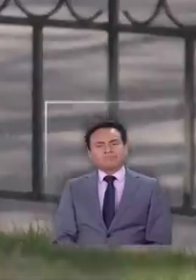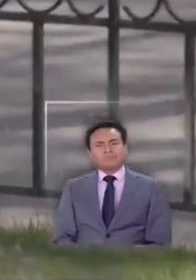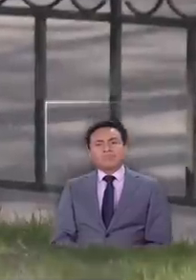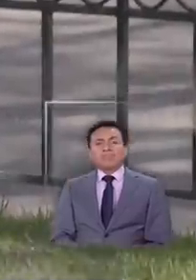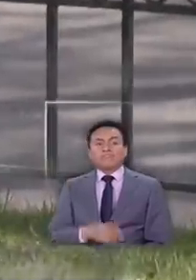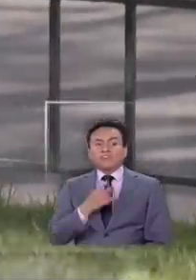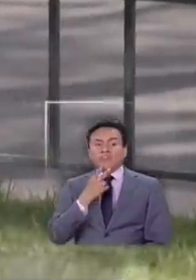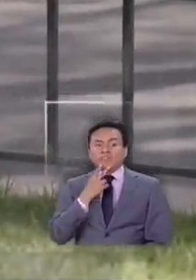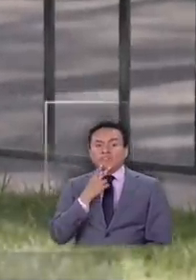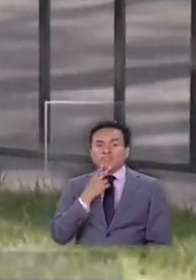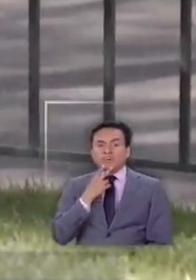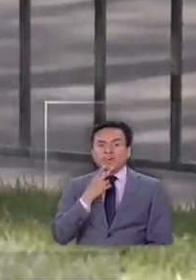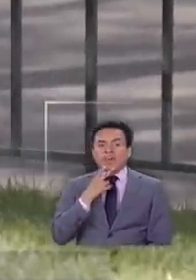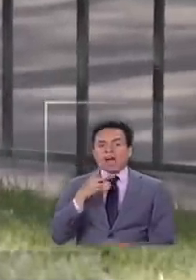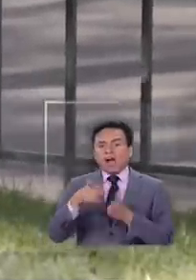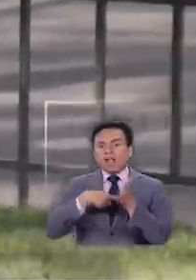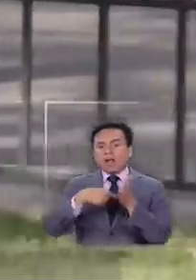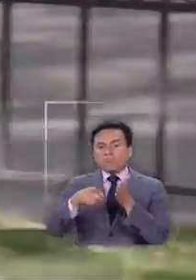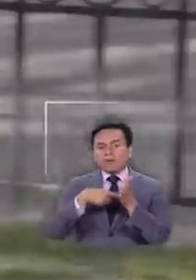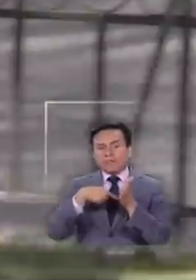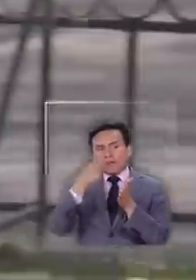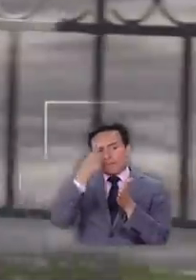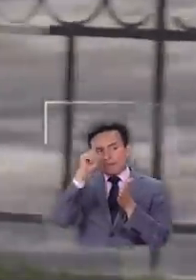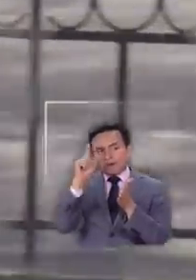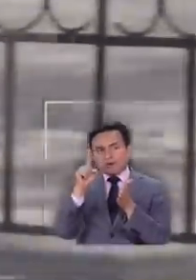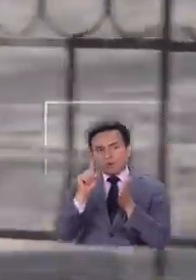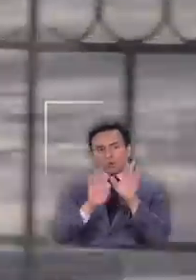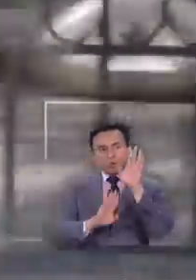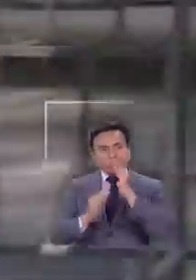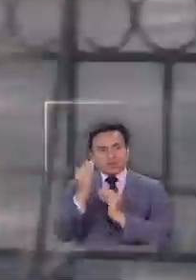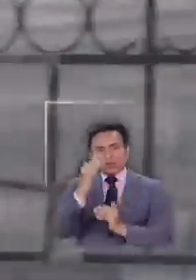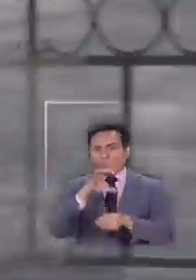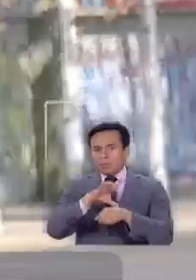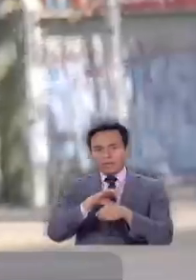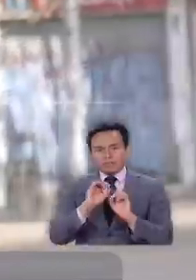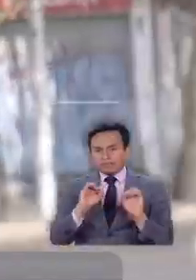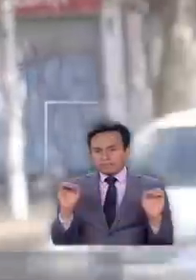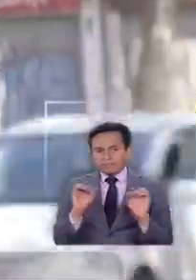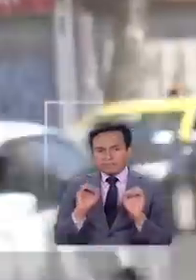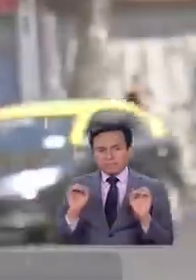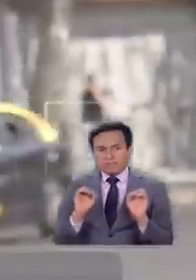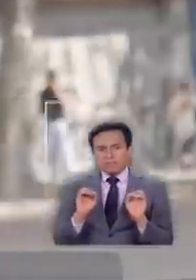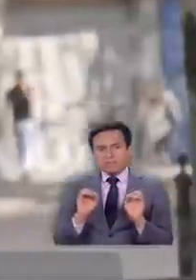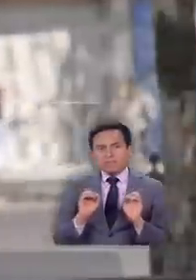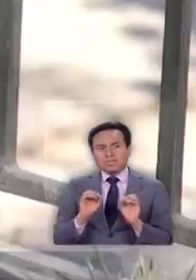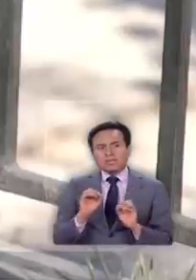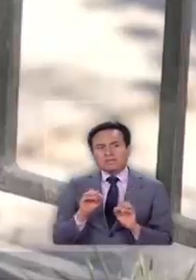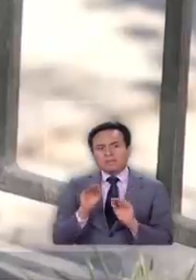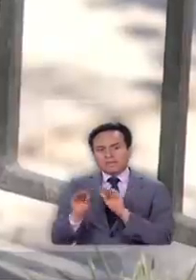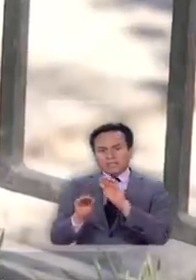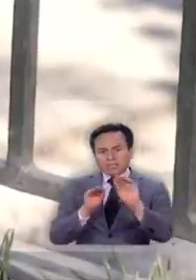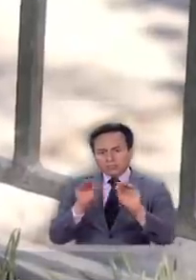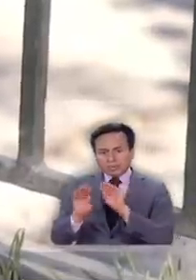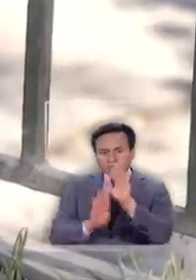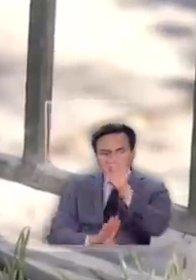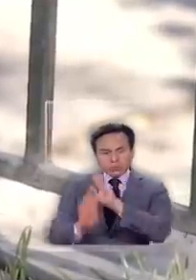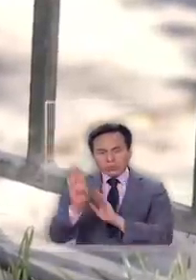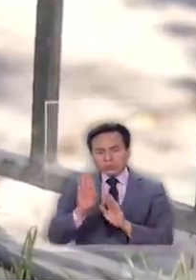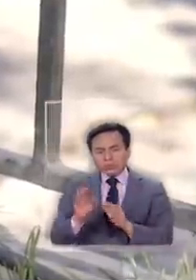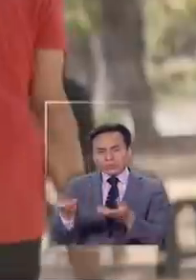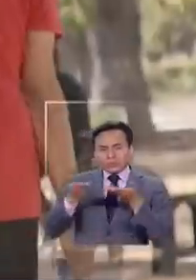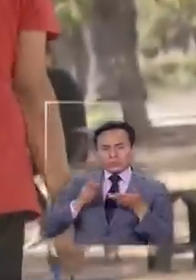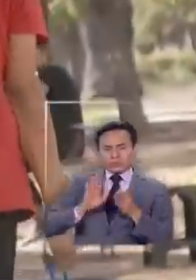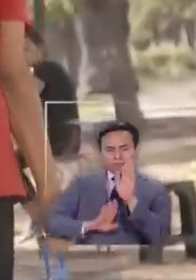vive en medio de la Alameda pero lejos de cualquier cuidado médico mucho más de las severas recomendaciones para evitar el